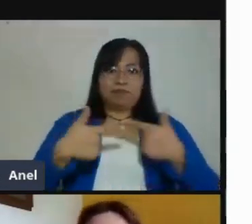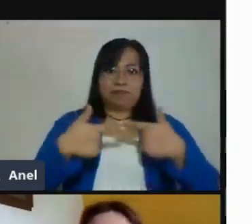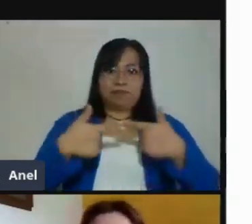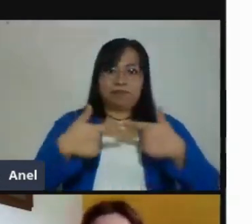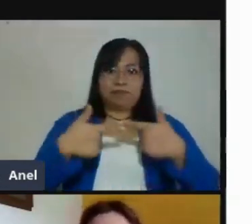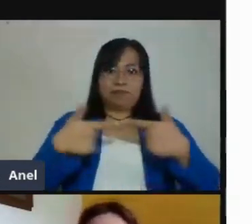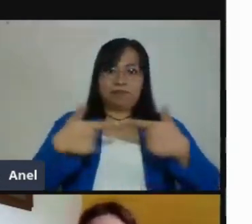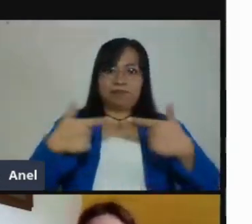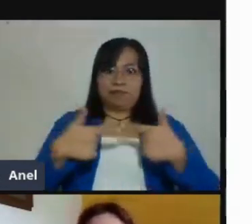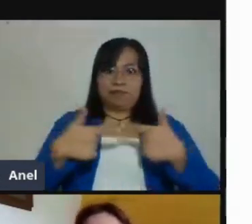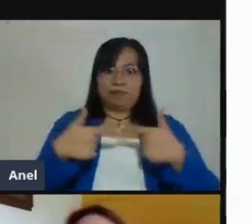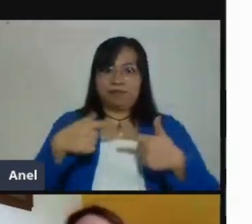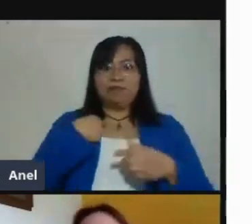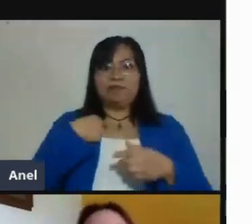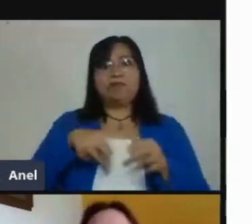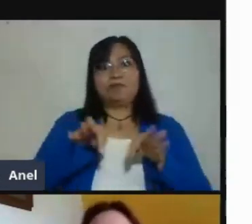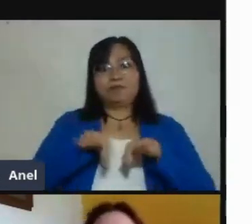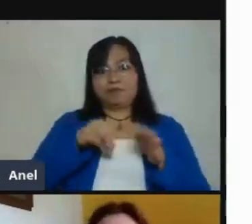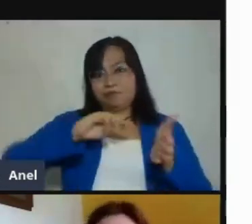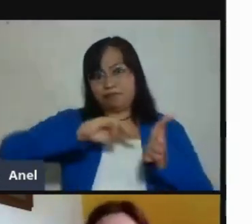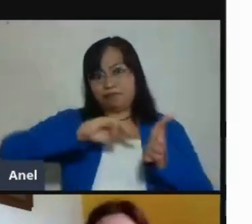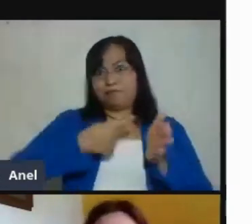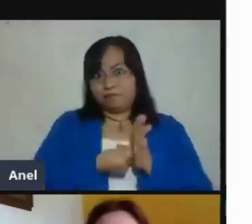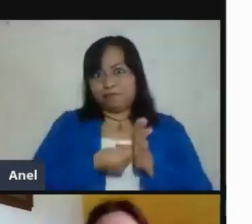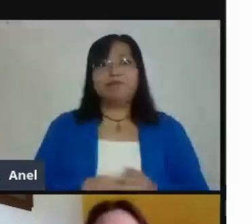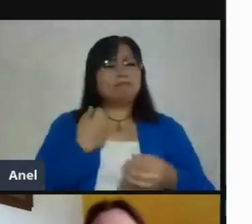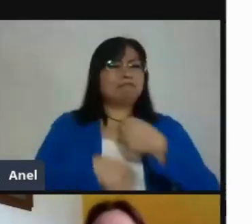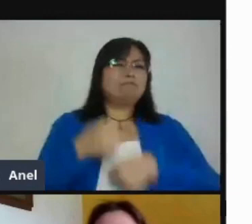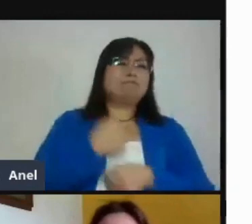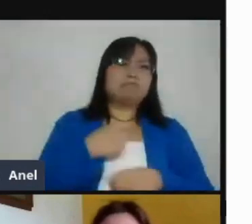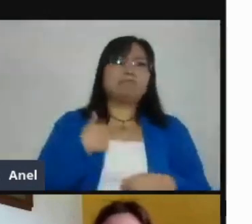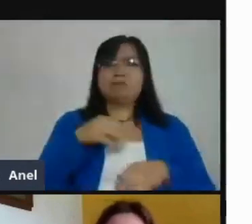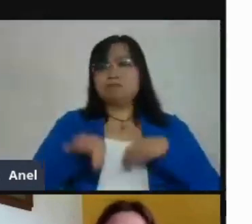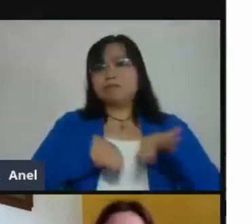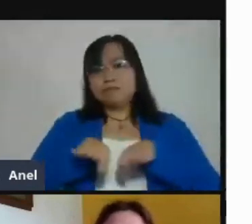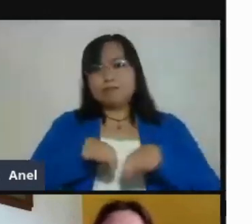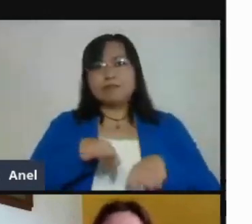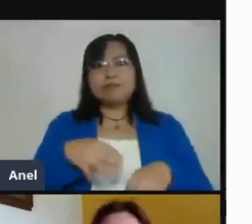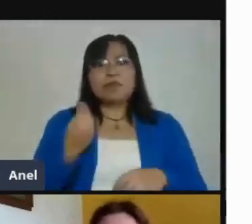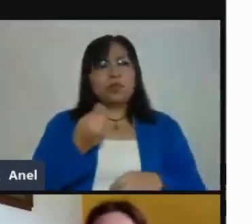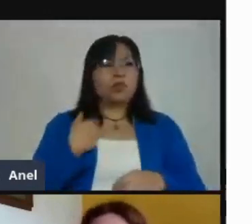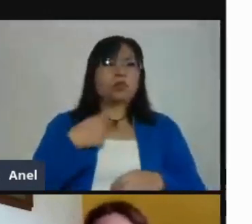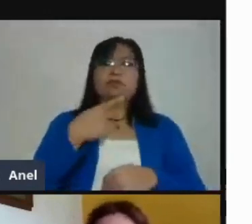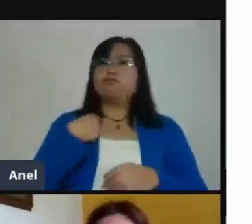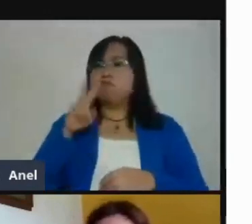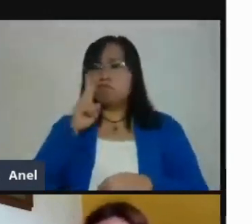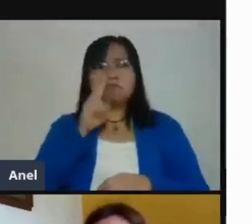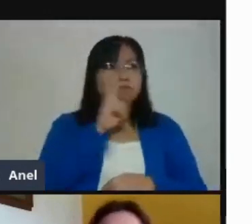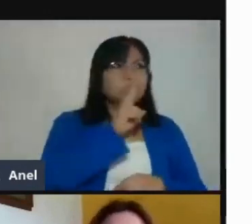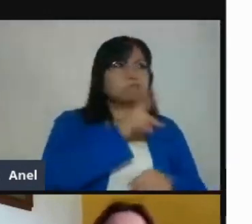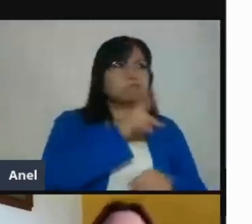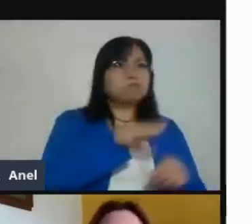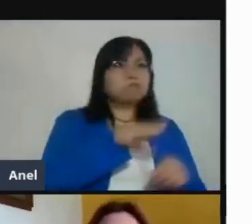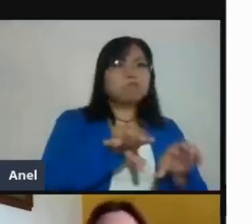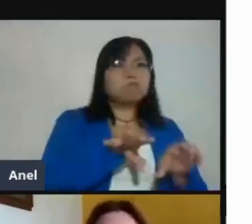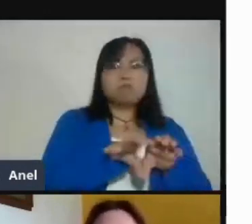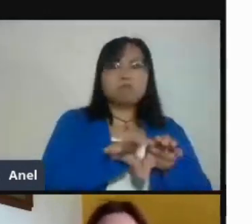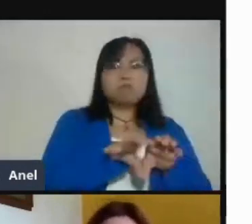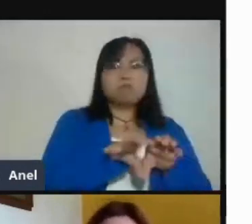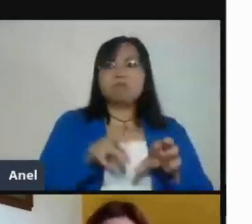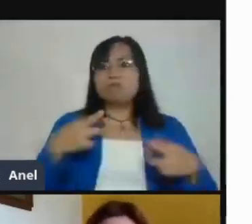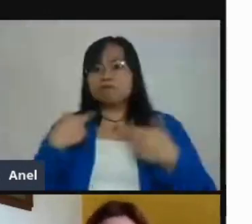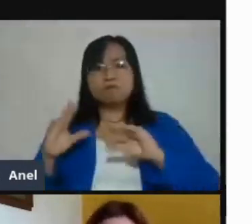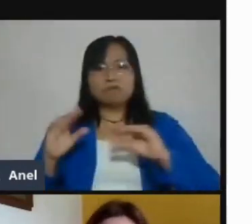trabajando con profesores que implementan tecnología en el salón de clase y también trabajo con empresas que